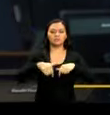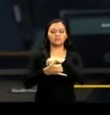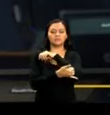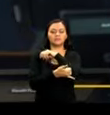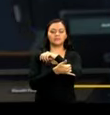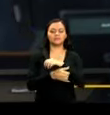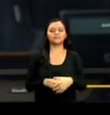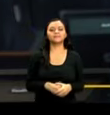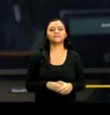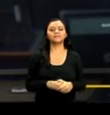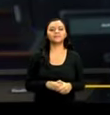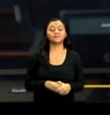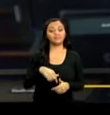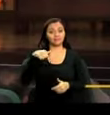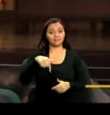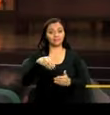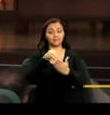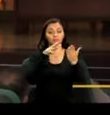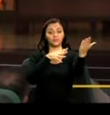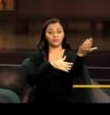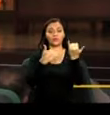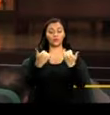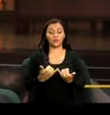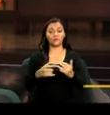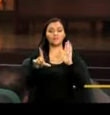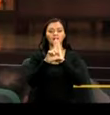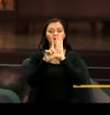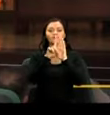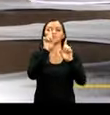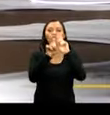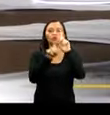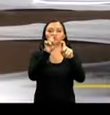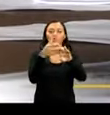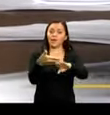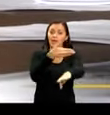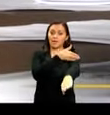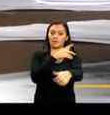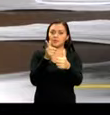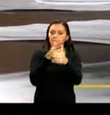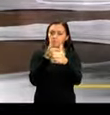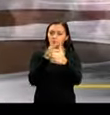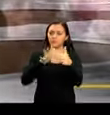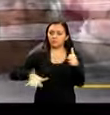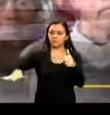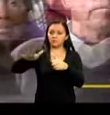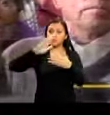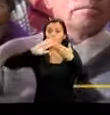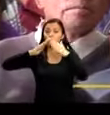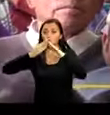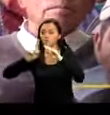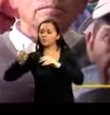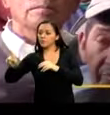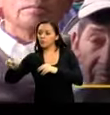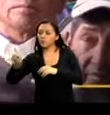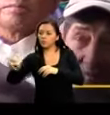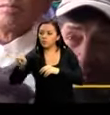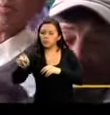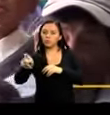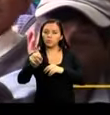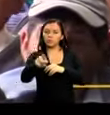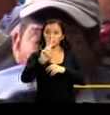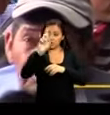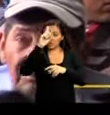mejorar la producción y la productividad. Este proyecto de ley será sometido a consulta prelegislativa, lo que permitirá a las comunidades,